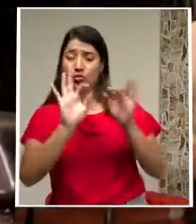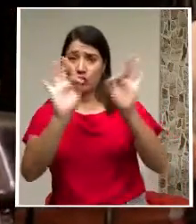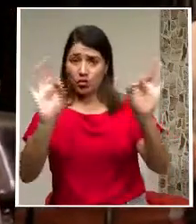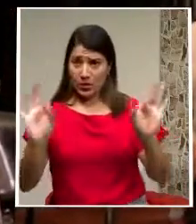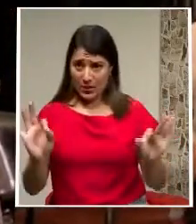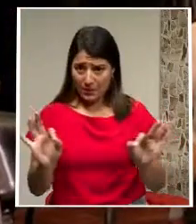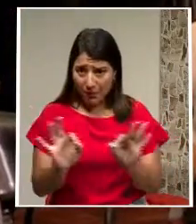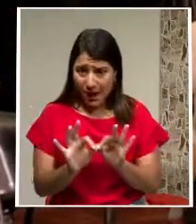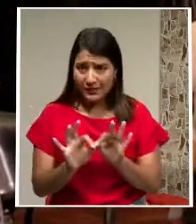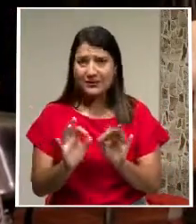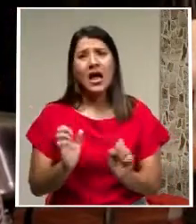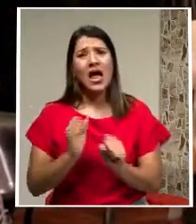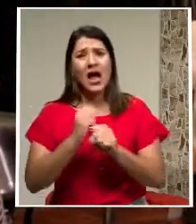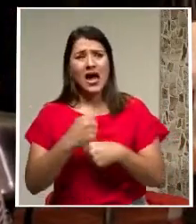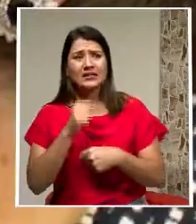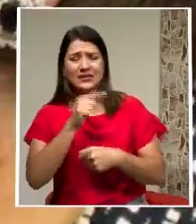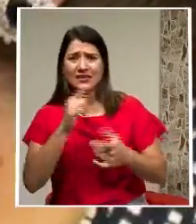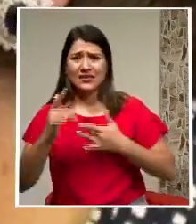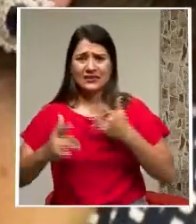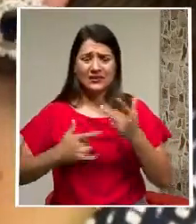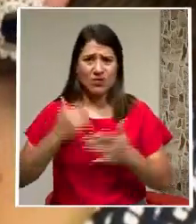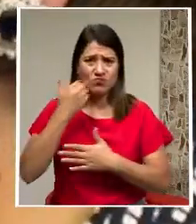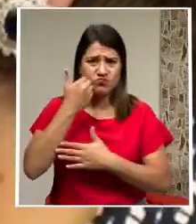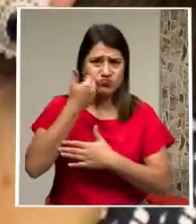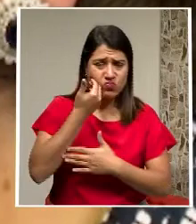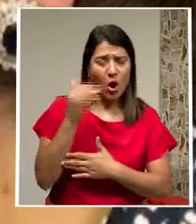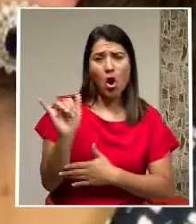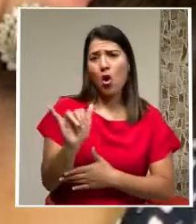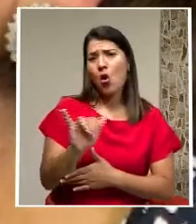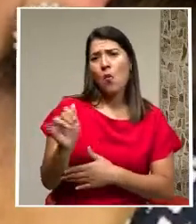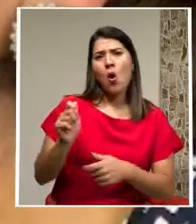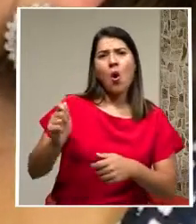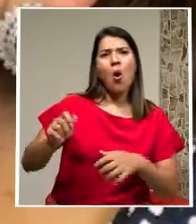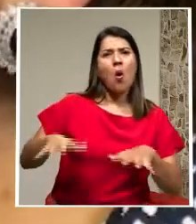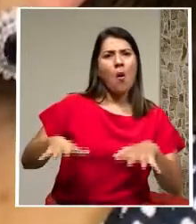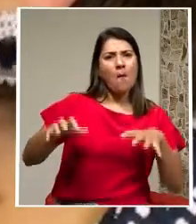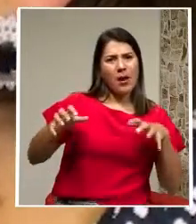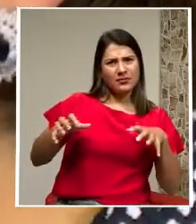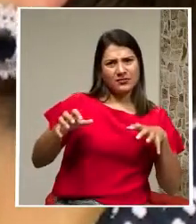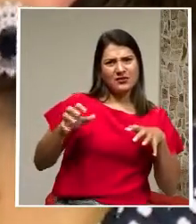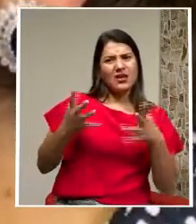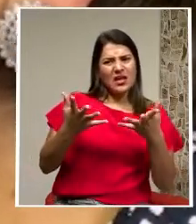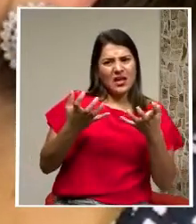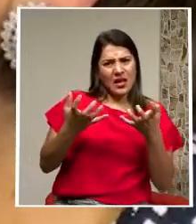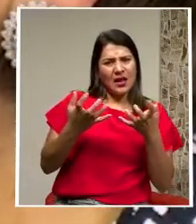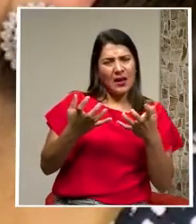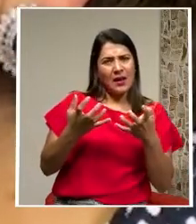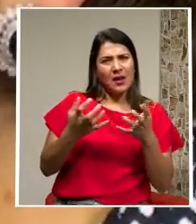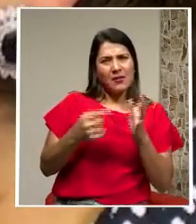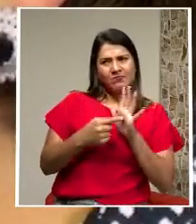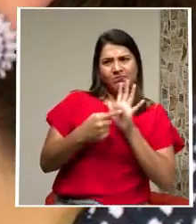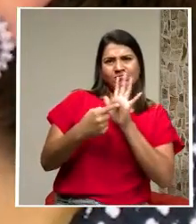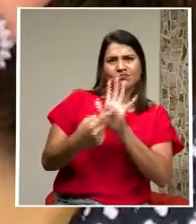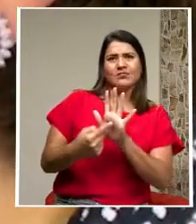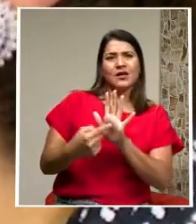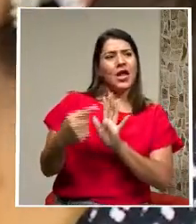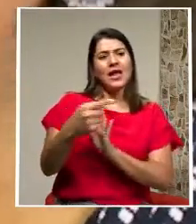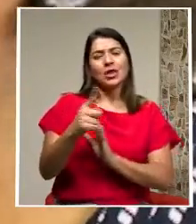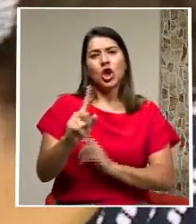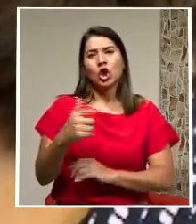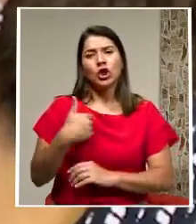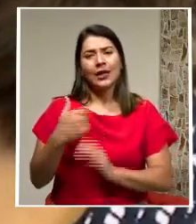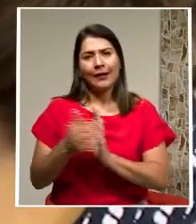ridiculizan como magistrada de la corte plena colocándola como una persona sin capacidad profesional para el cargo que desempeña la